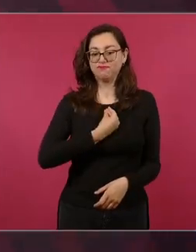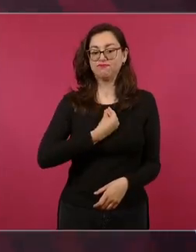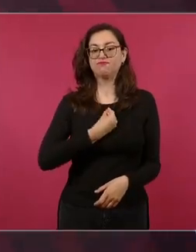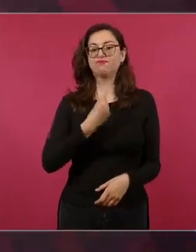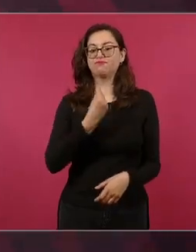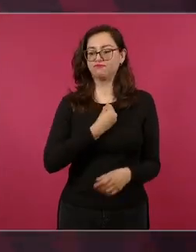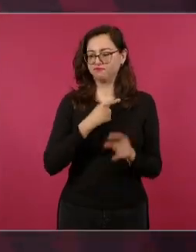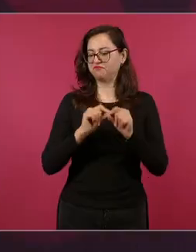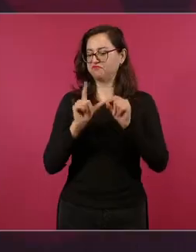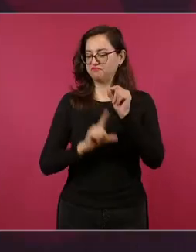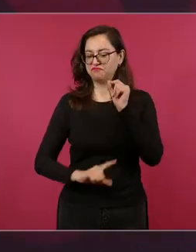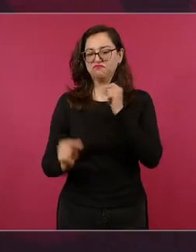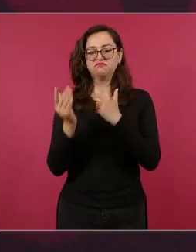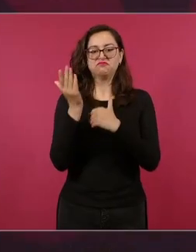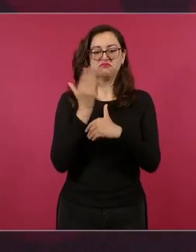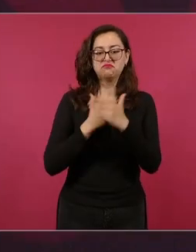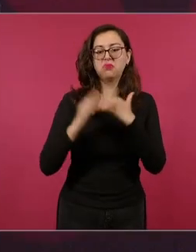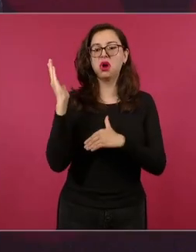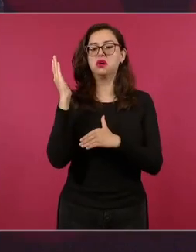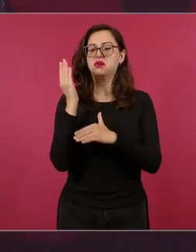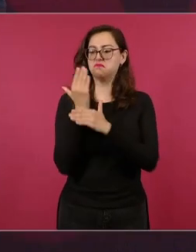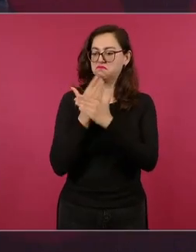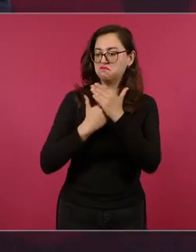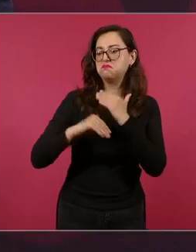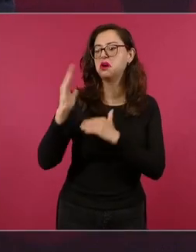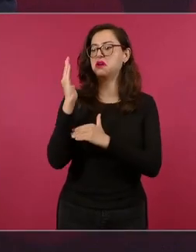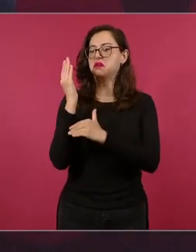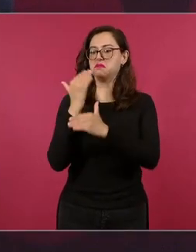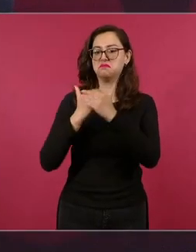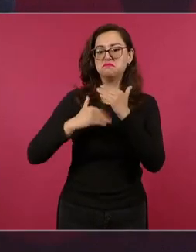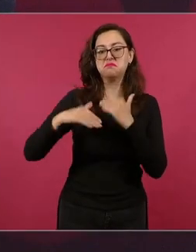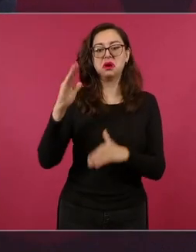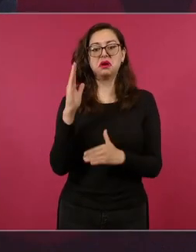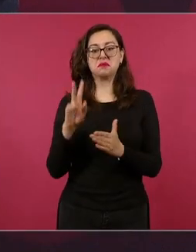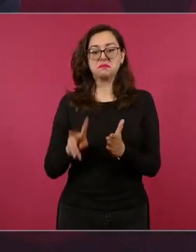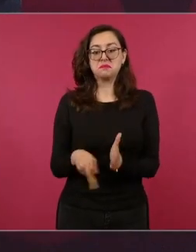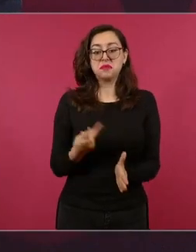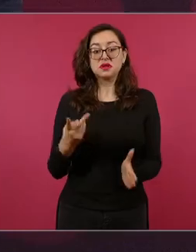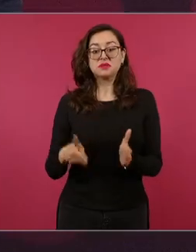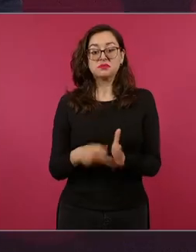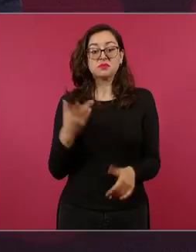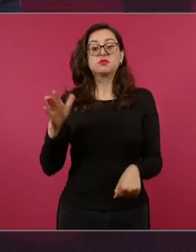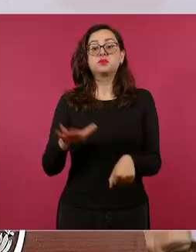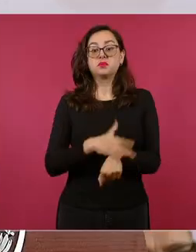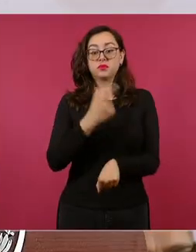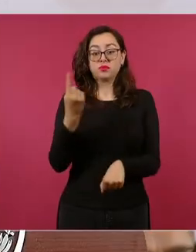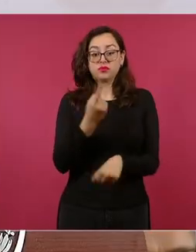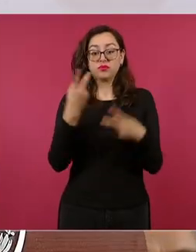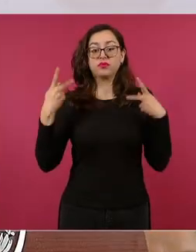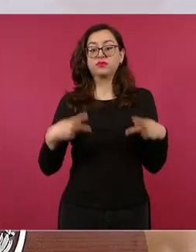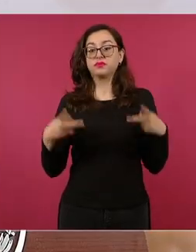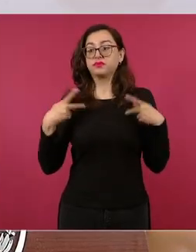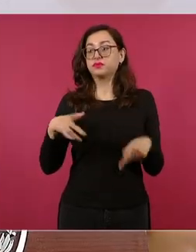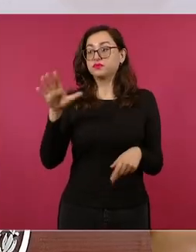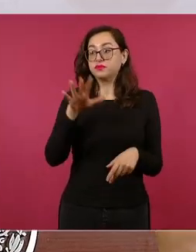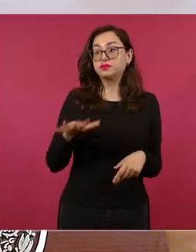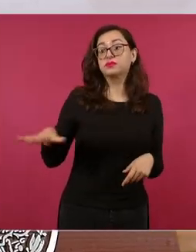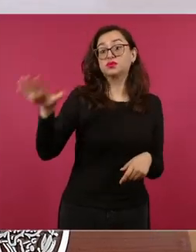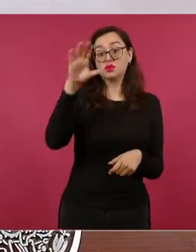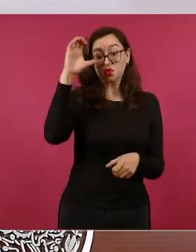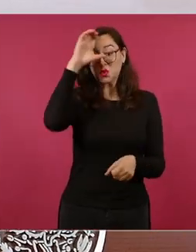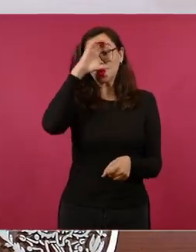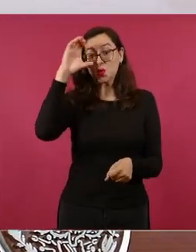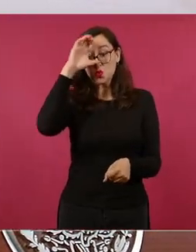levanta México por su pueblo y es cultura es cultura y